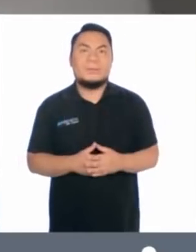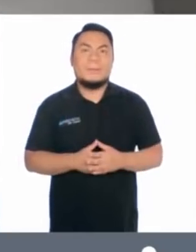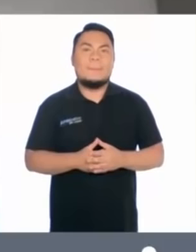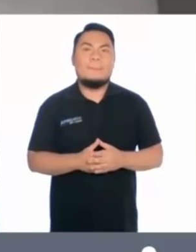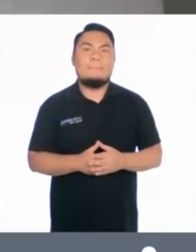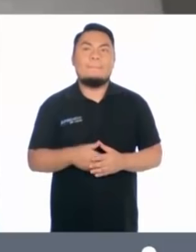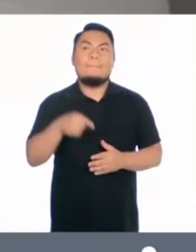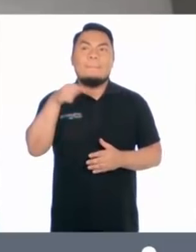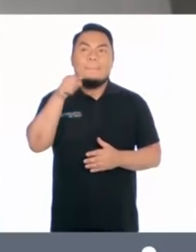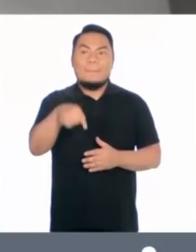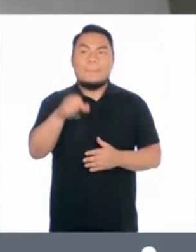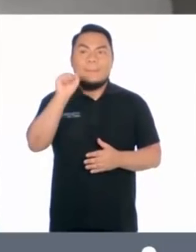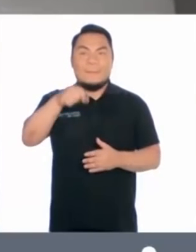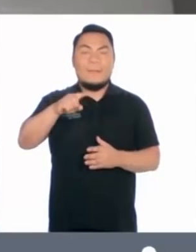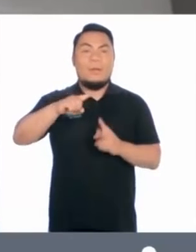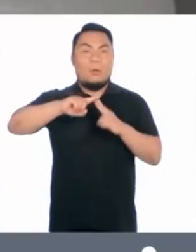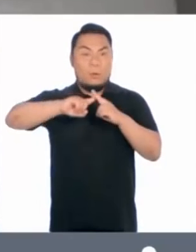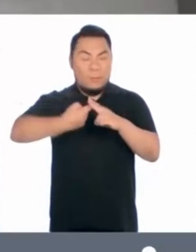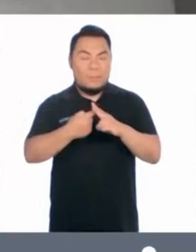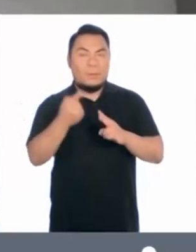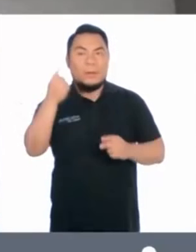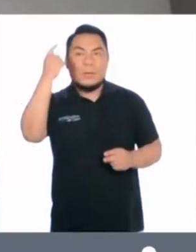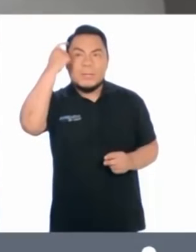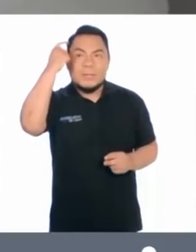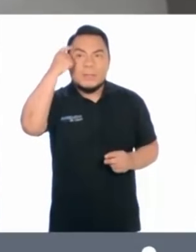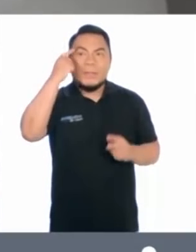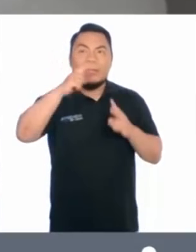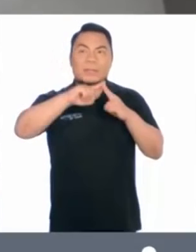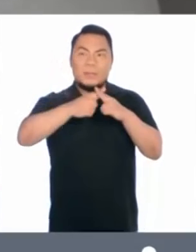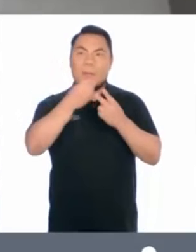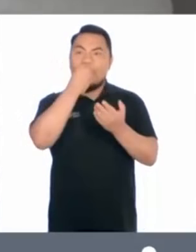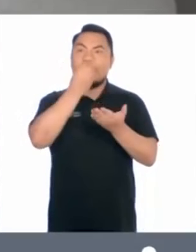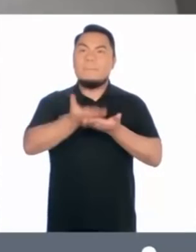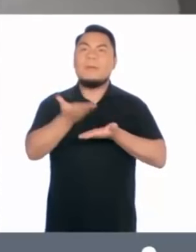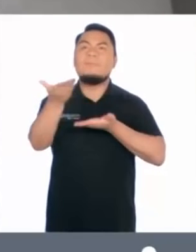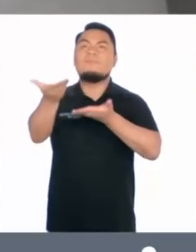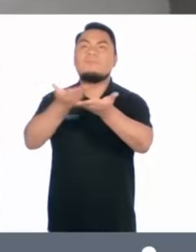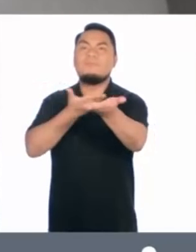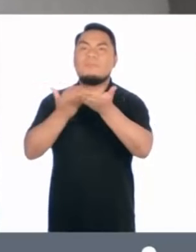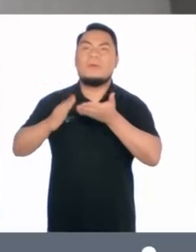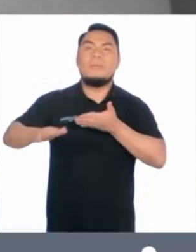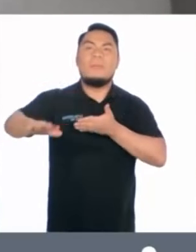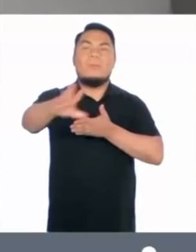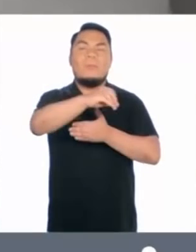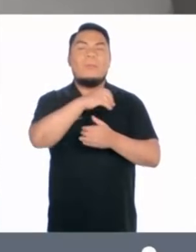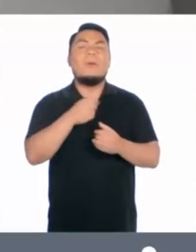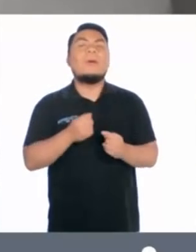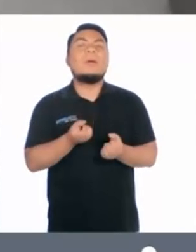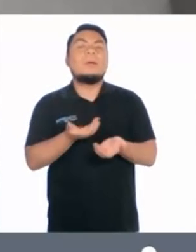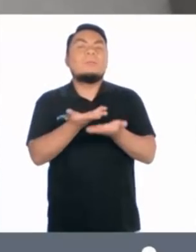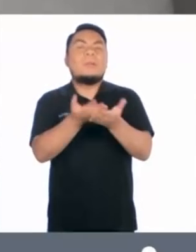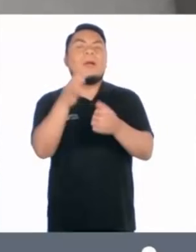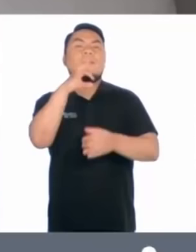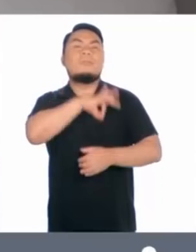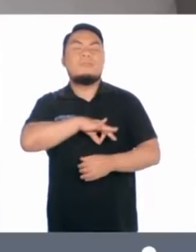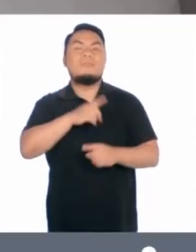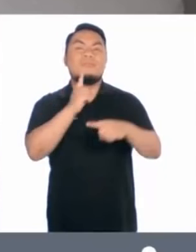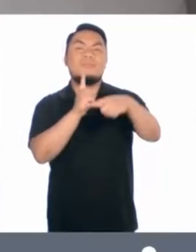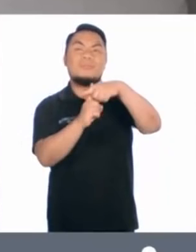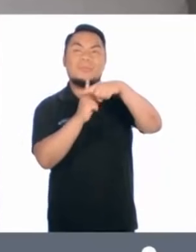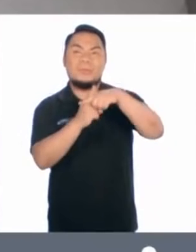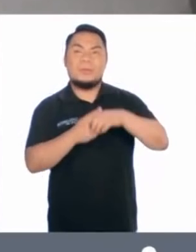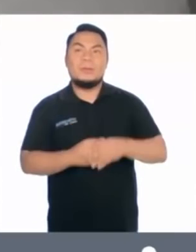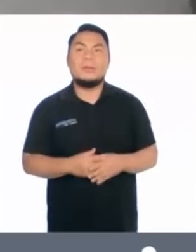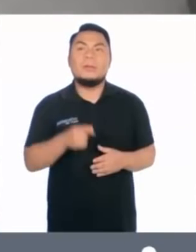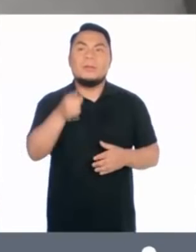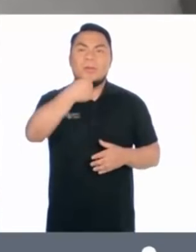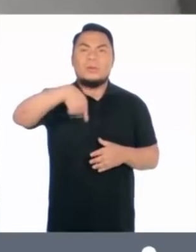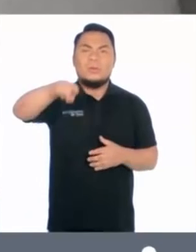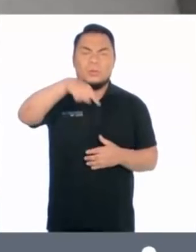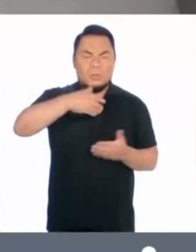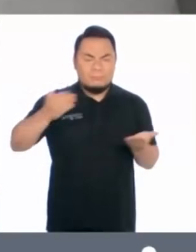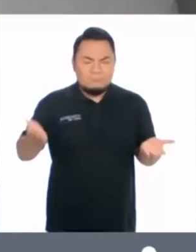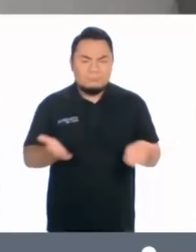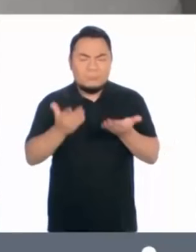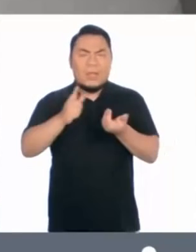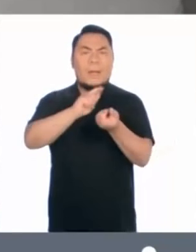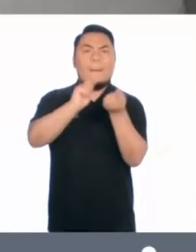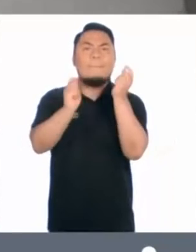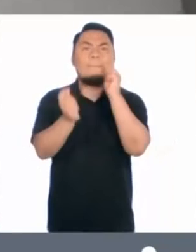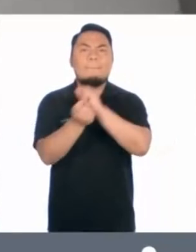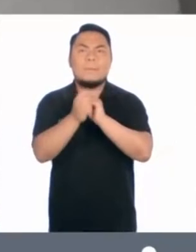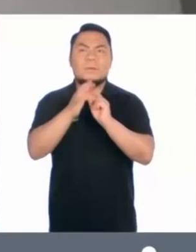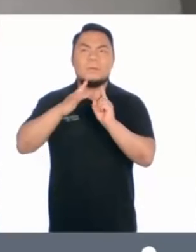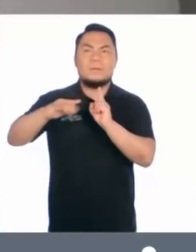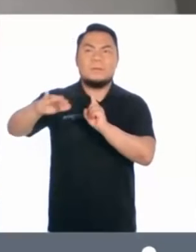Es que no te necesitan, saben que seamos muy bien para la sociedad. Seamos quienes tengamos un impacto